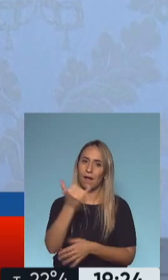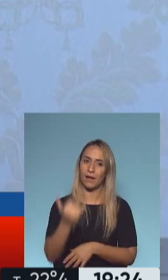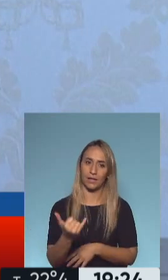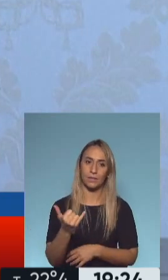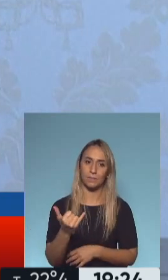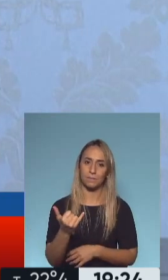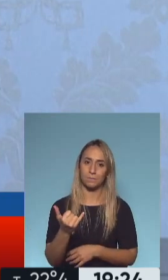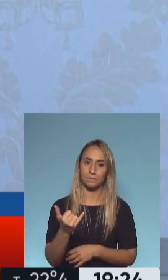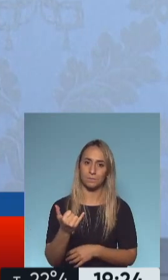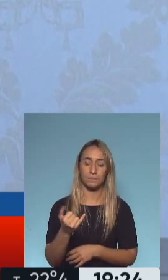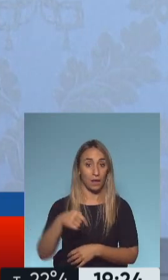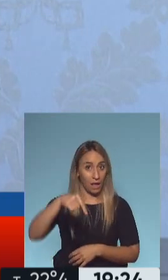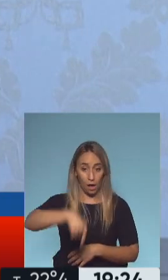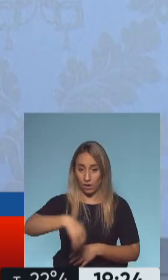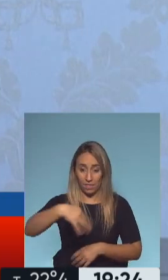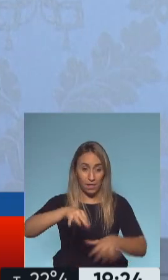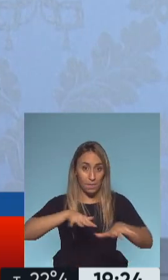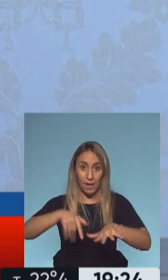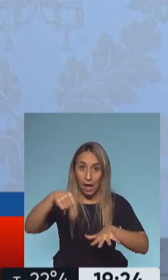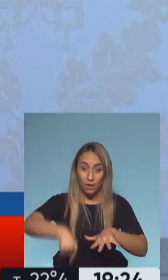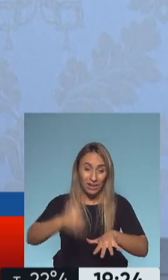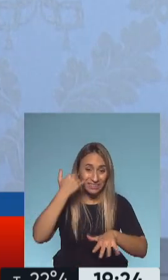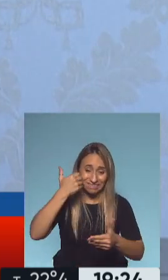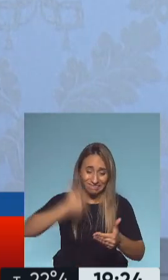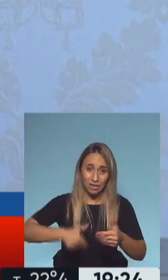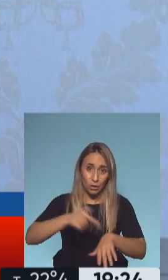Es el momento de actuar. Estamos en el límite.